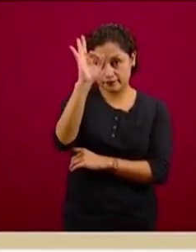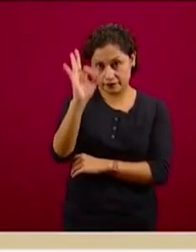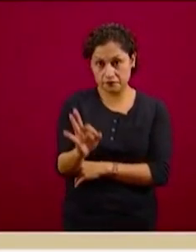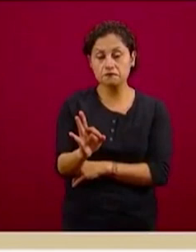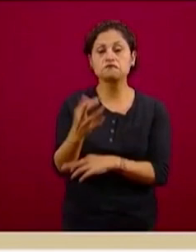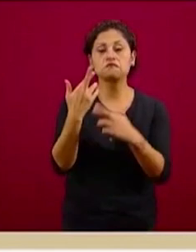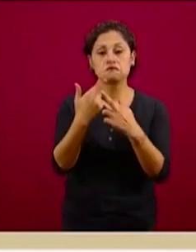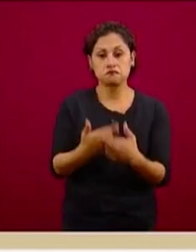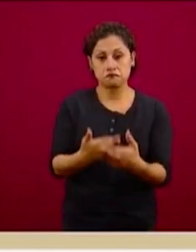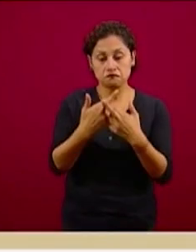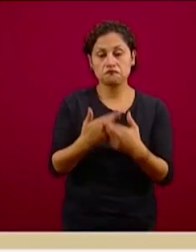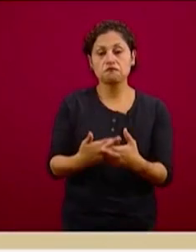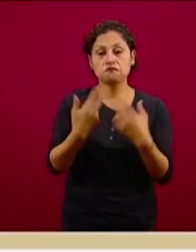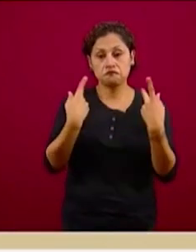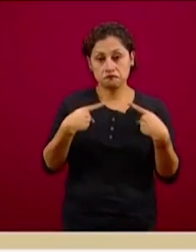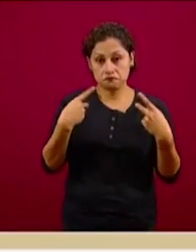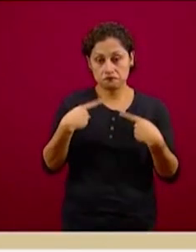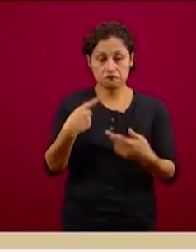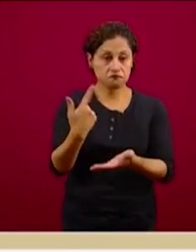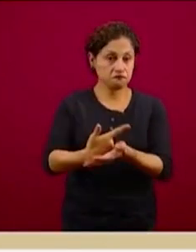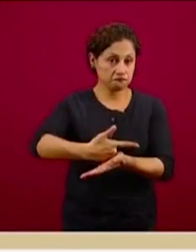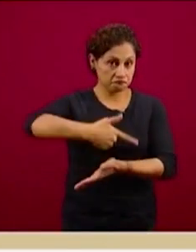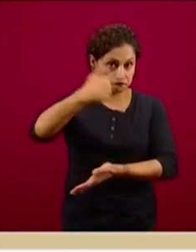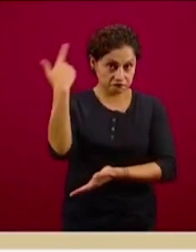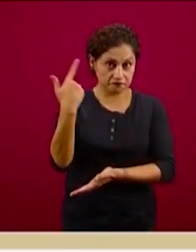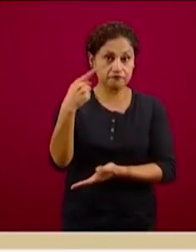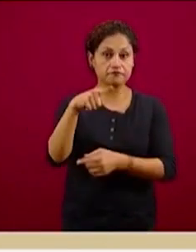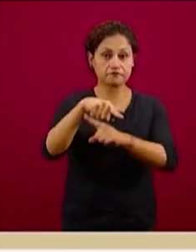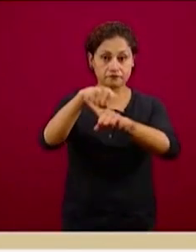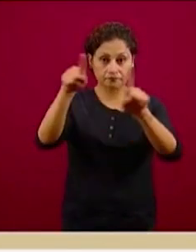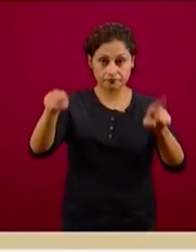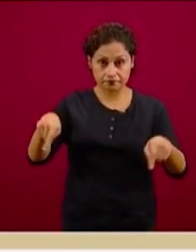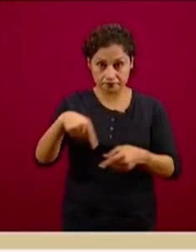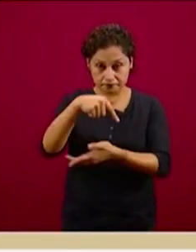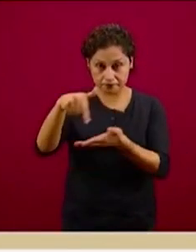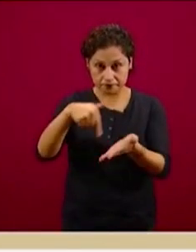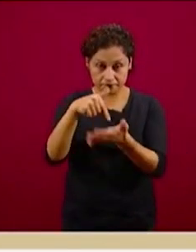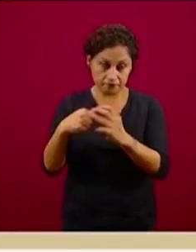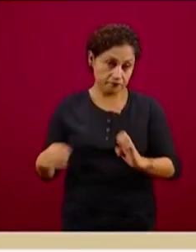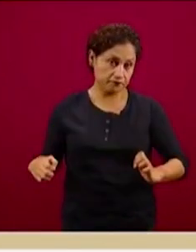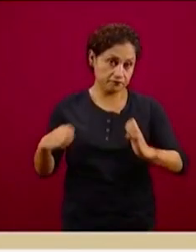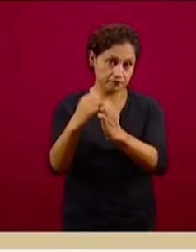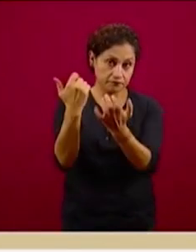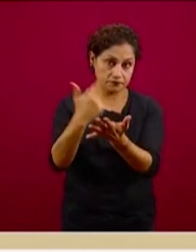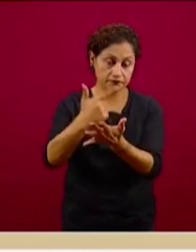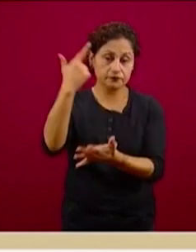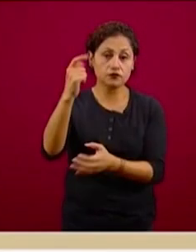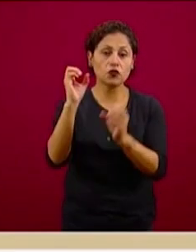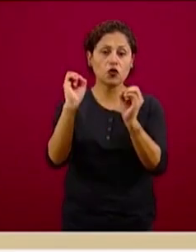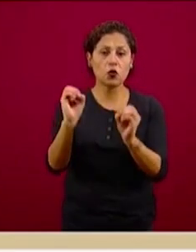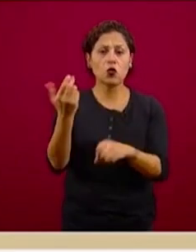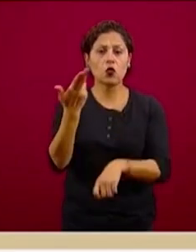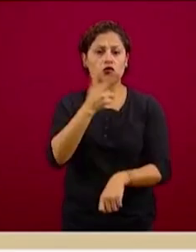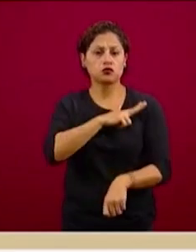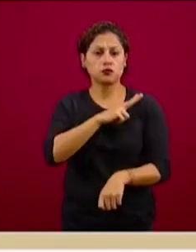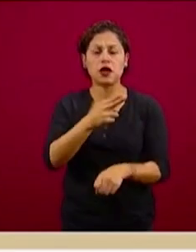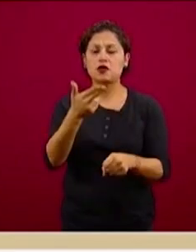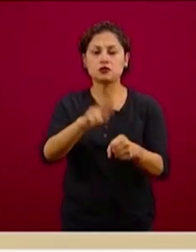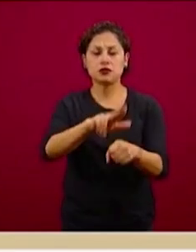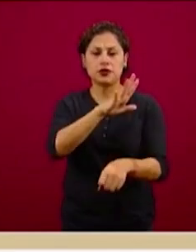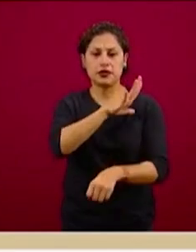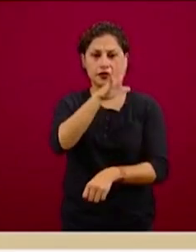atender a personas críticamente enfermas, ya sea en terapias intensivas o en unidades de hospitalización general con ventilador,